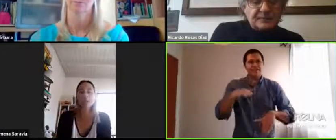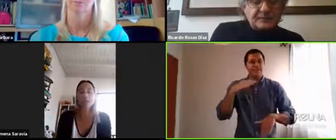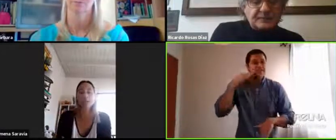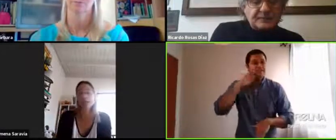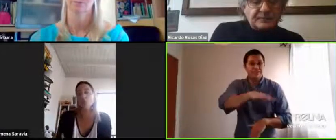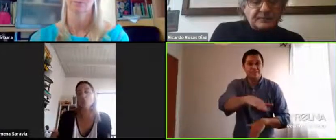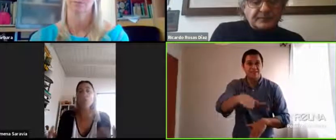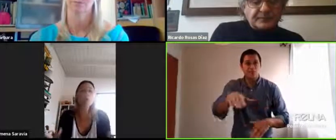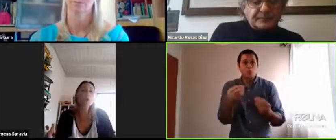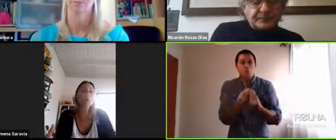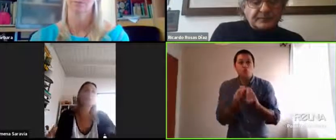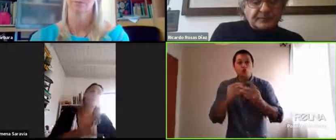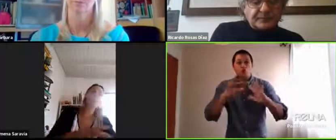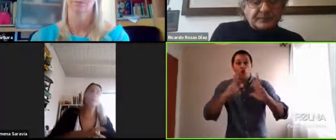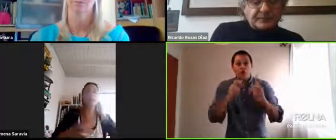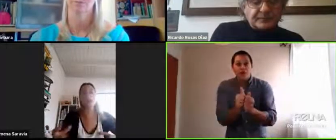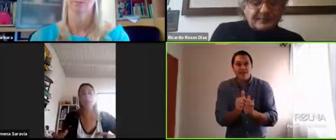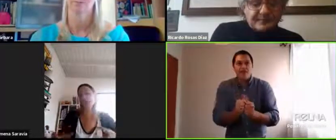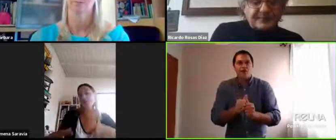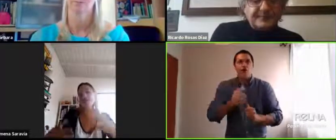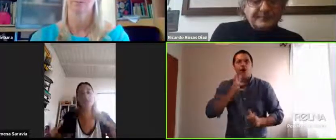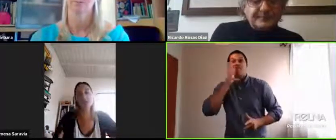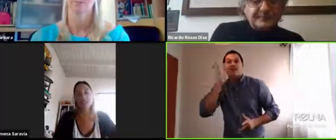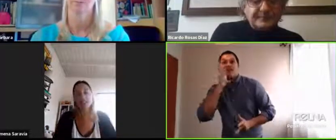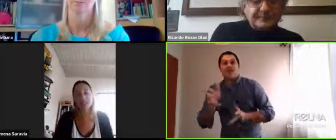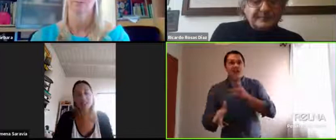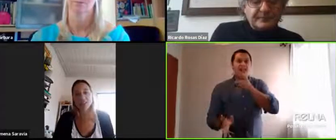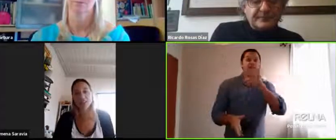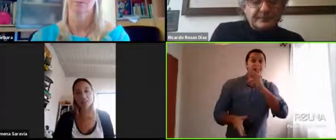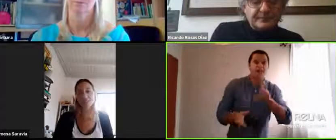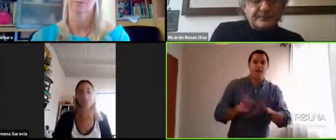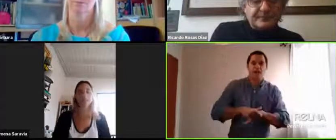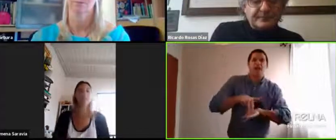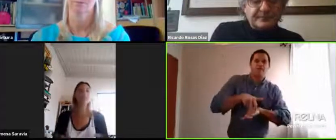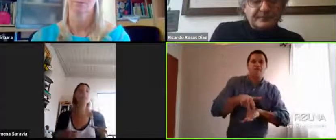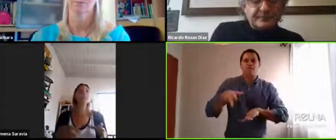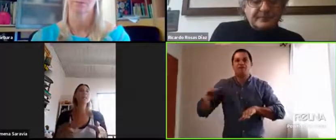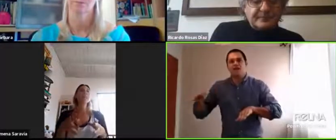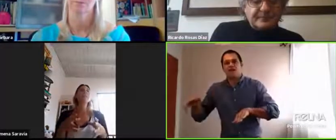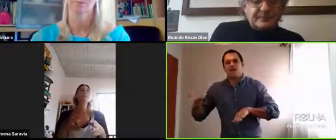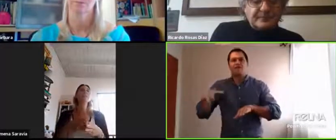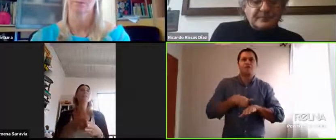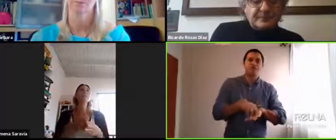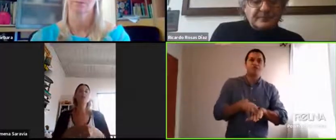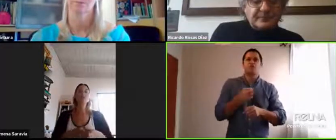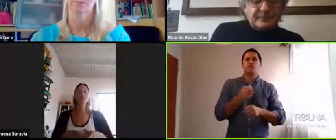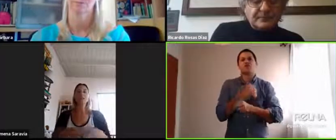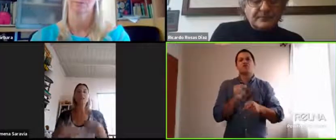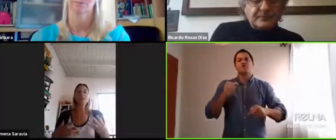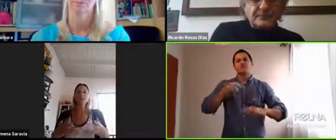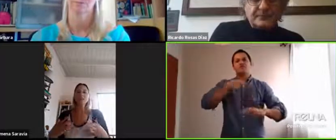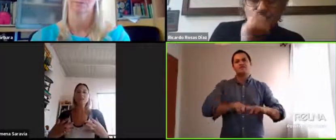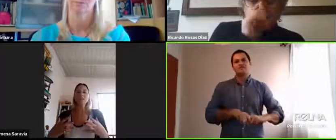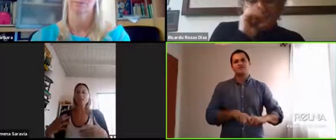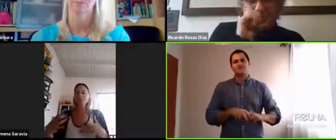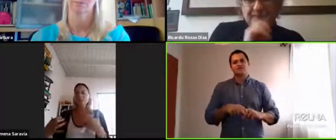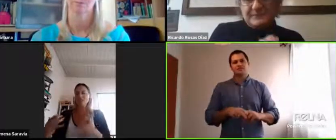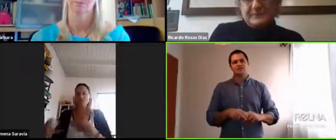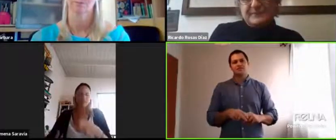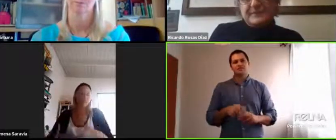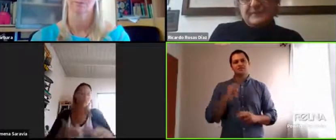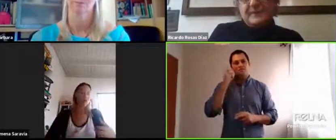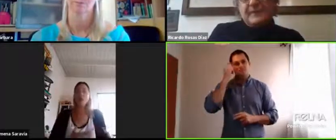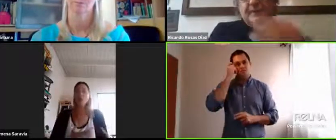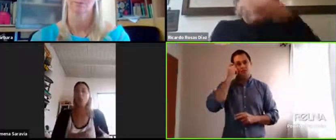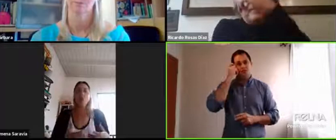compañeros que son muy ruidosos y van y vienen porque no se pueden quedar sentaditos frente a la pantalla, entonces, lo que termina generando es que